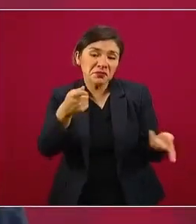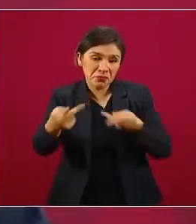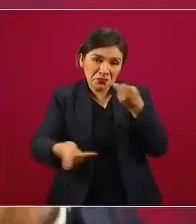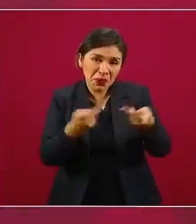pregunta.